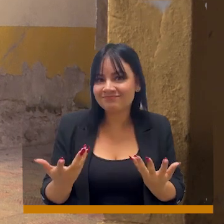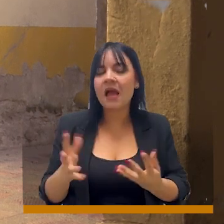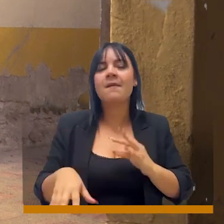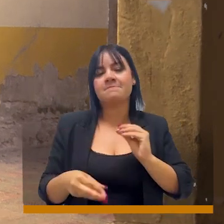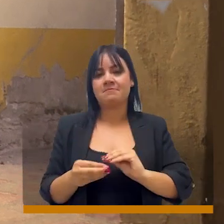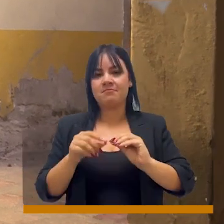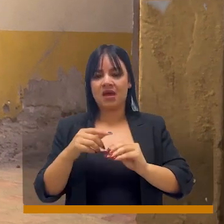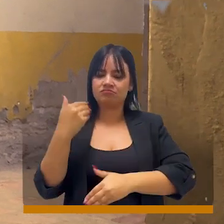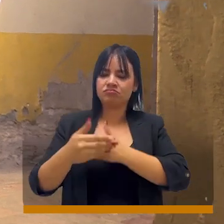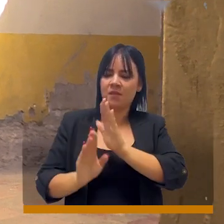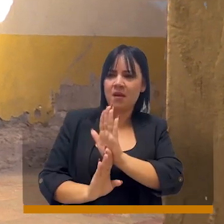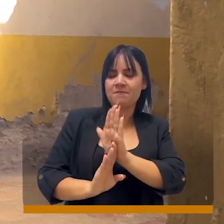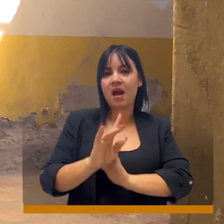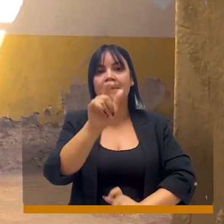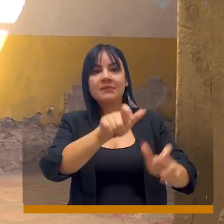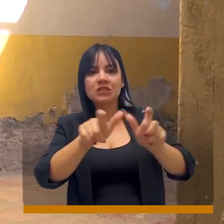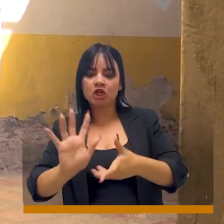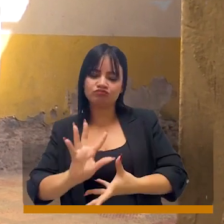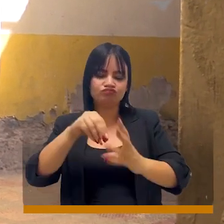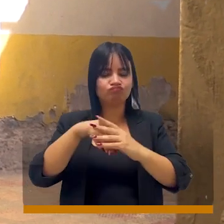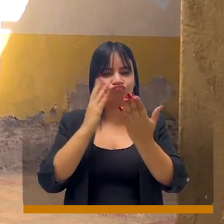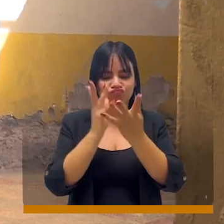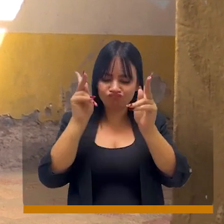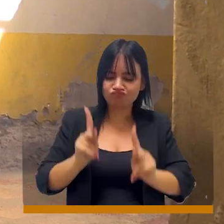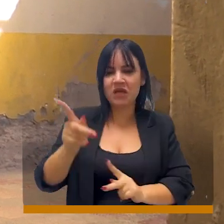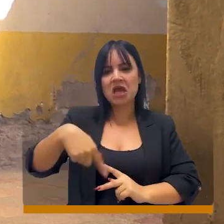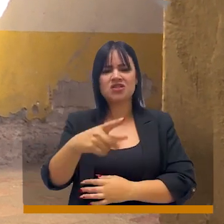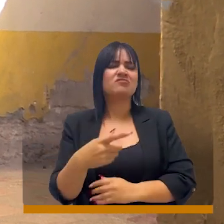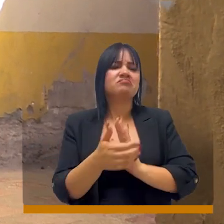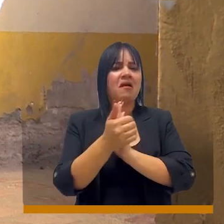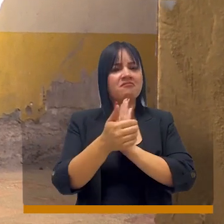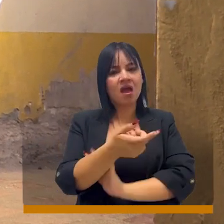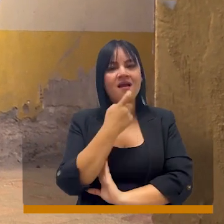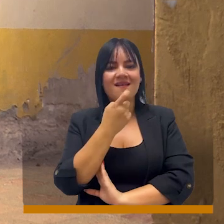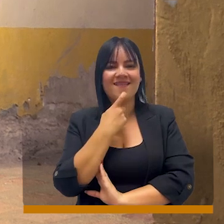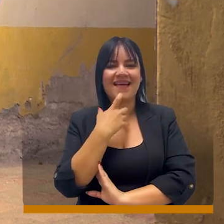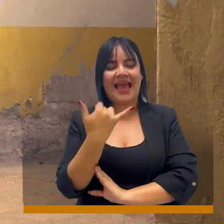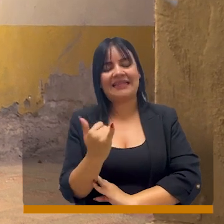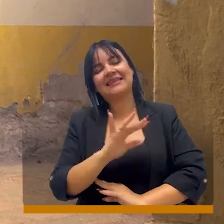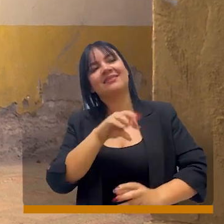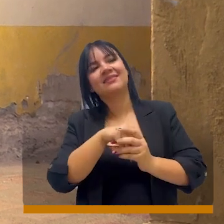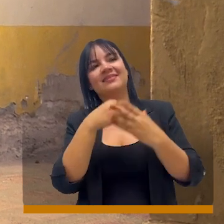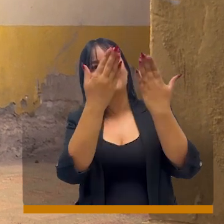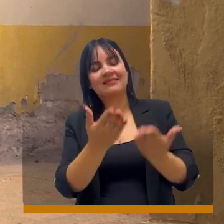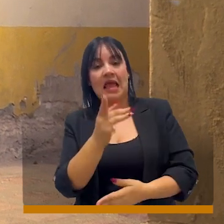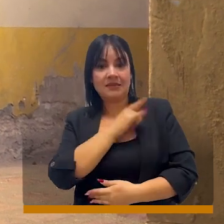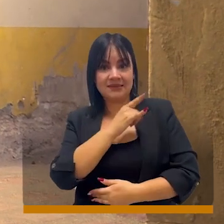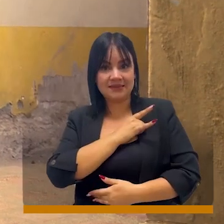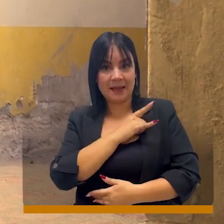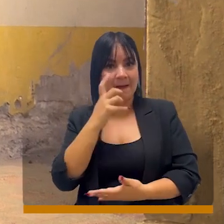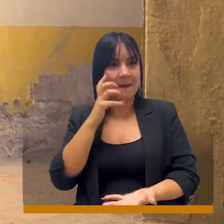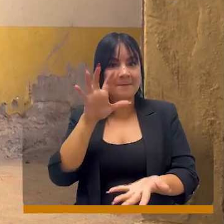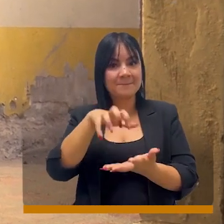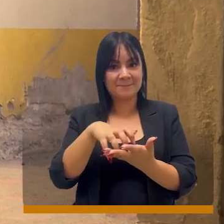garantizar la inclusión de estudiantes nuevos que desarrollen sus capacidades en esta la universidad, la